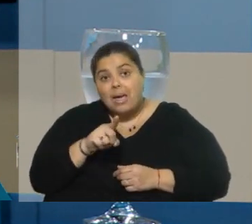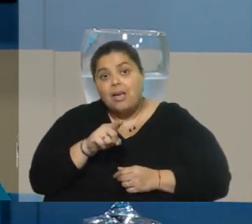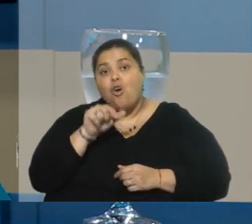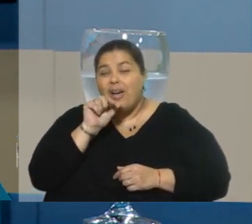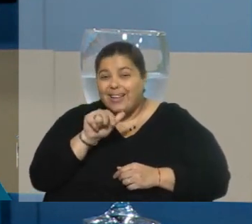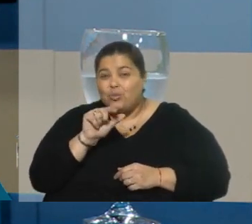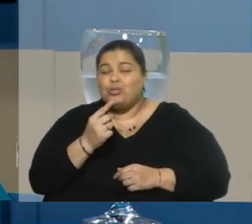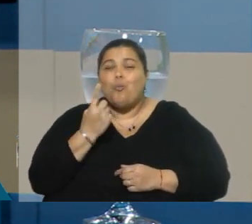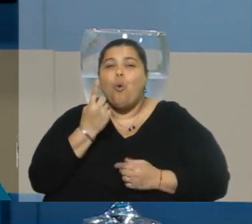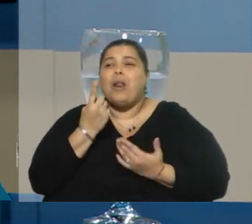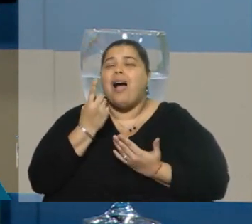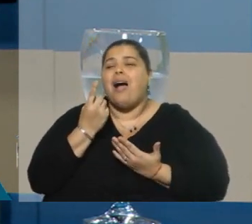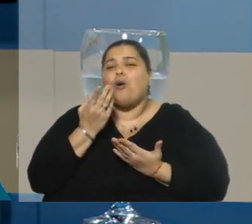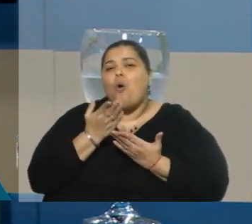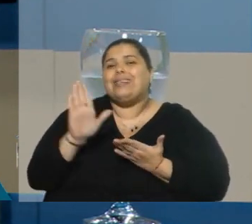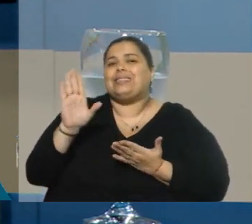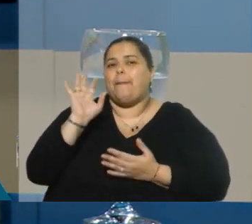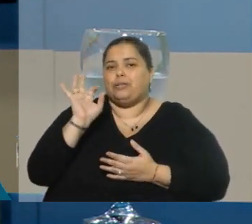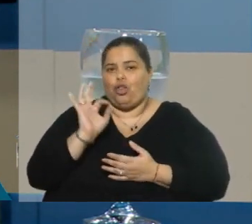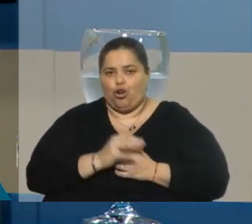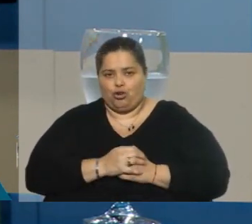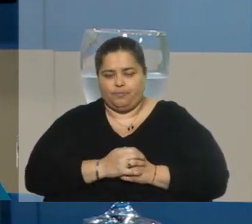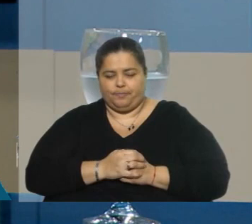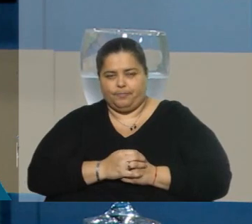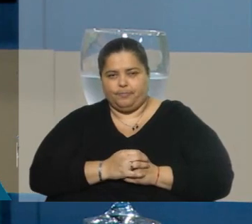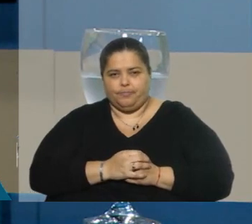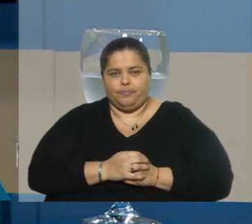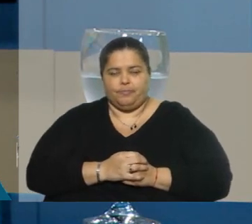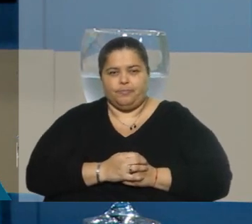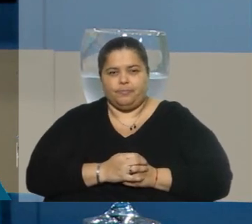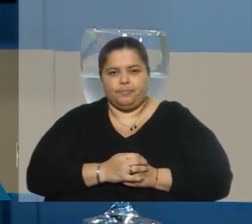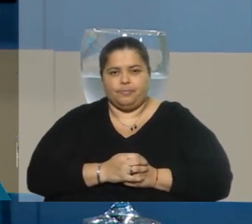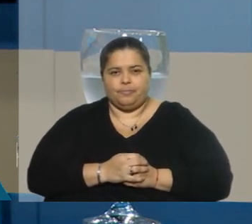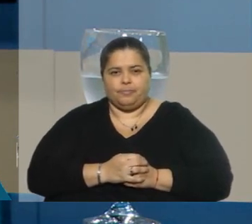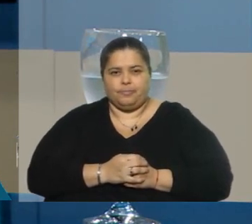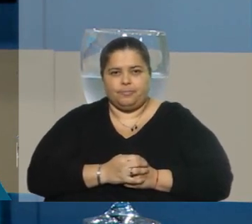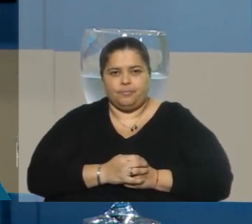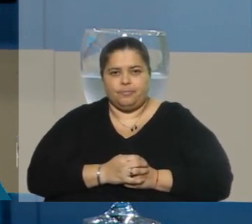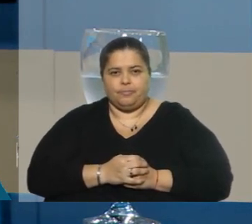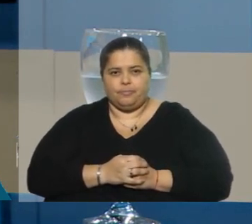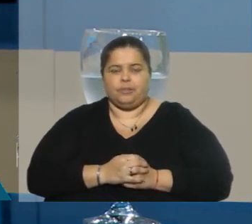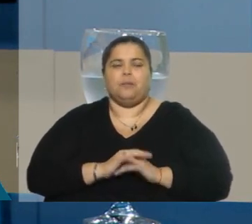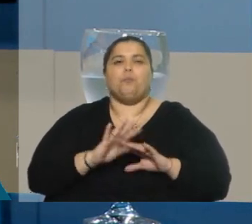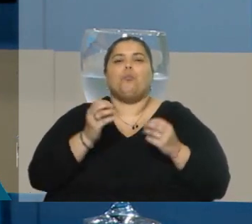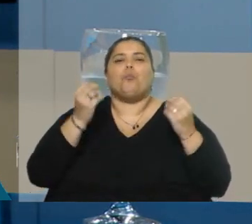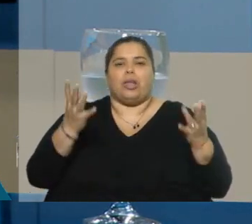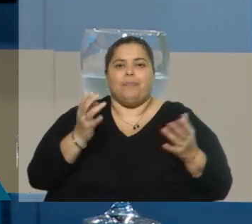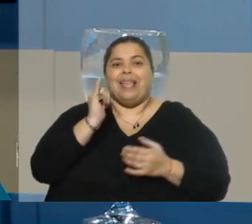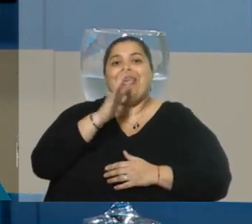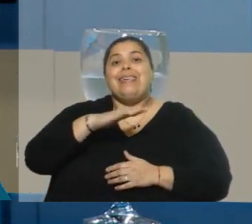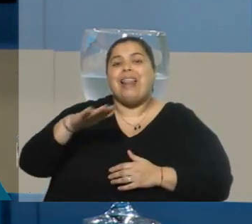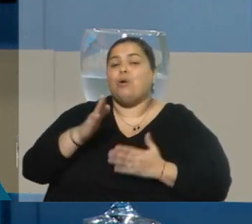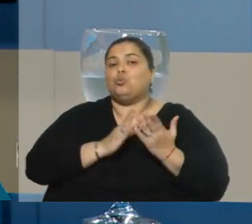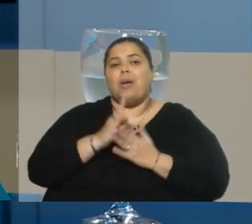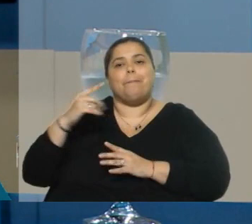la regla, por decirlo con una expresión muy común o muy vulgar. INAU tiene una larga tradición de buen entendimiento con las